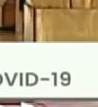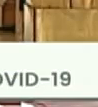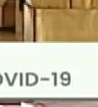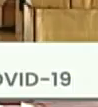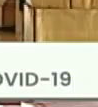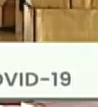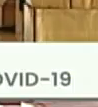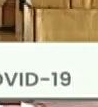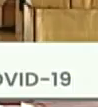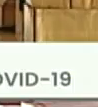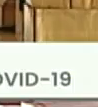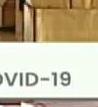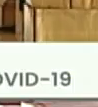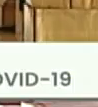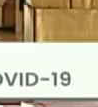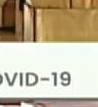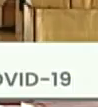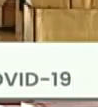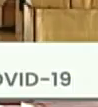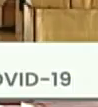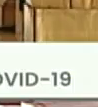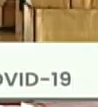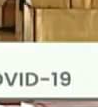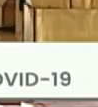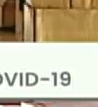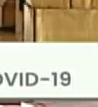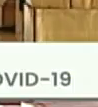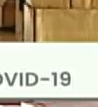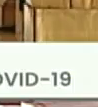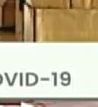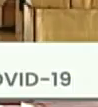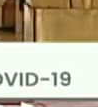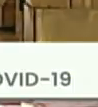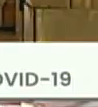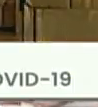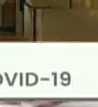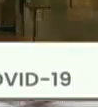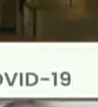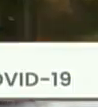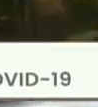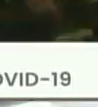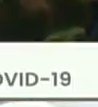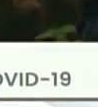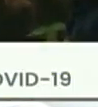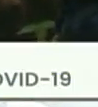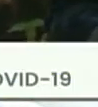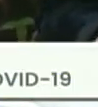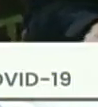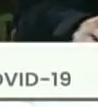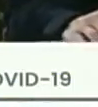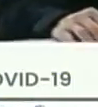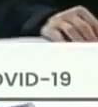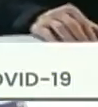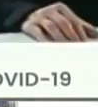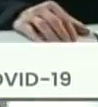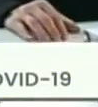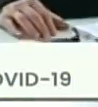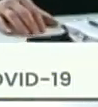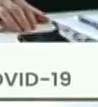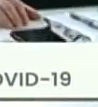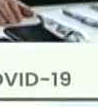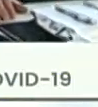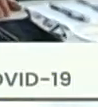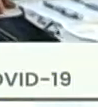5 de mayo. Fue aislado en ese momento, tal como lo indica el protocolo, y se le